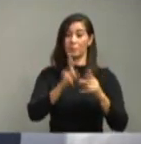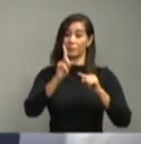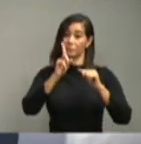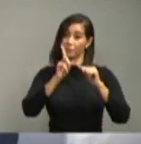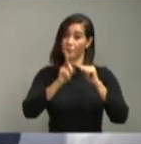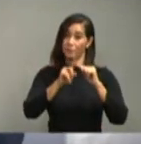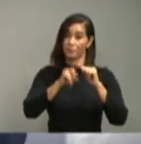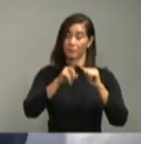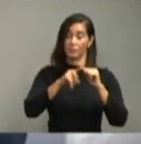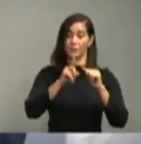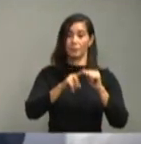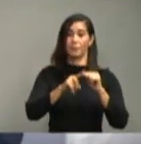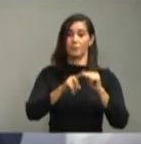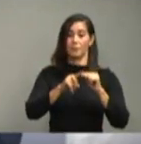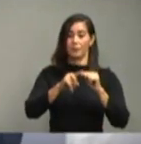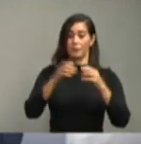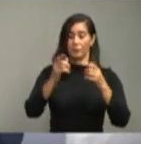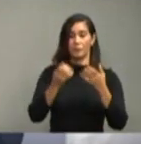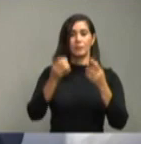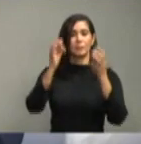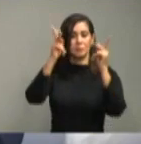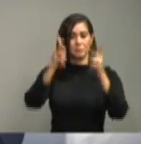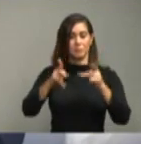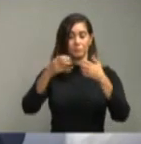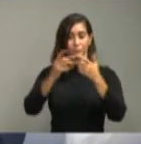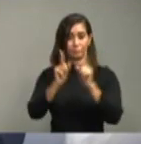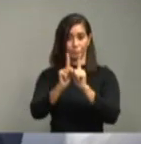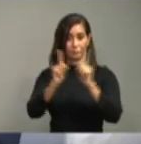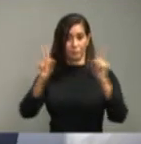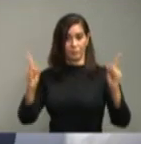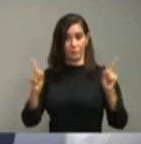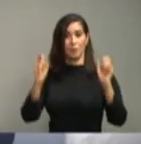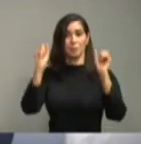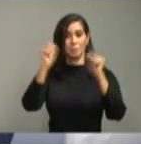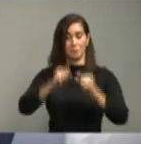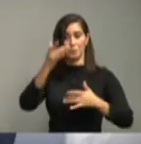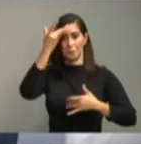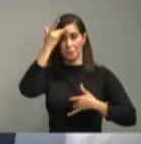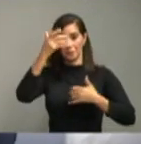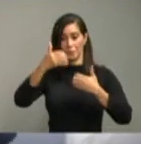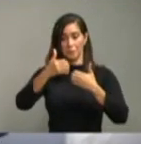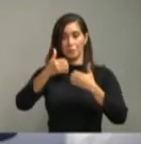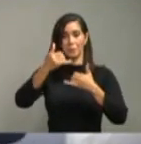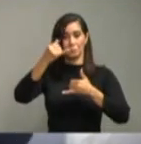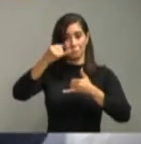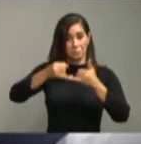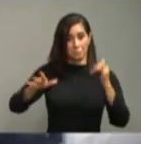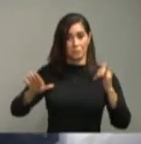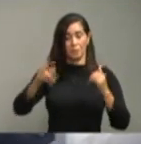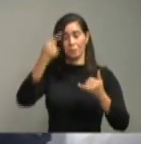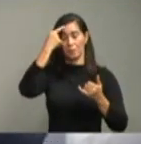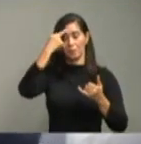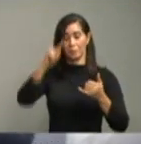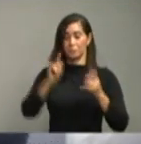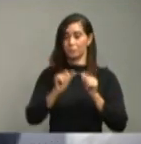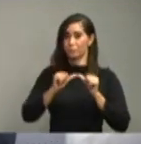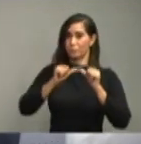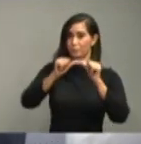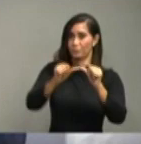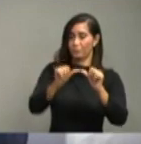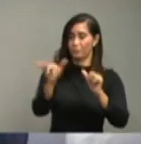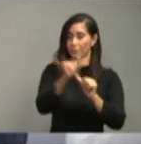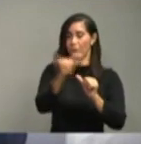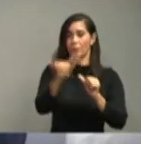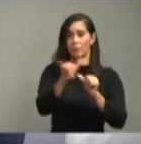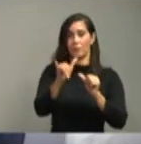como bien usted dice, por el distanciamiento social. Si se da una disolución, si